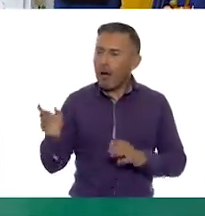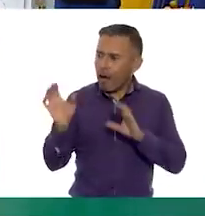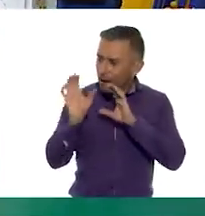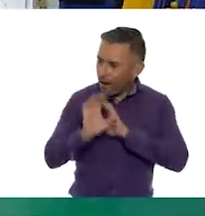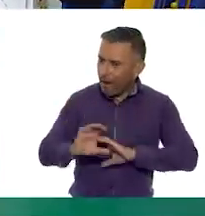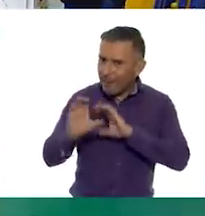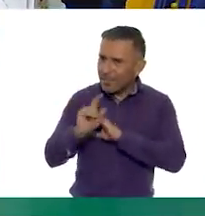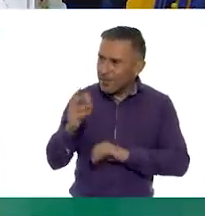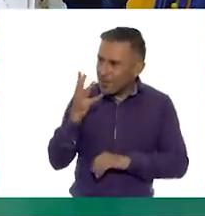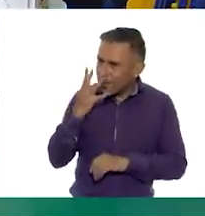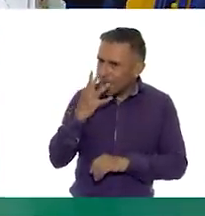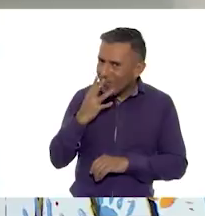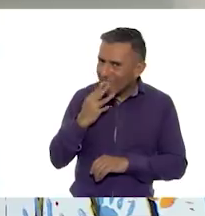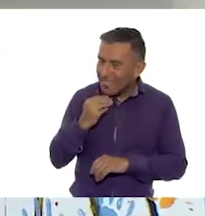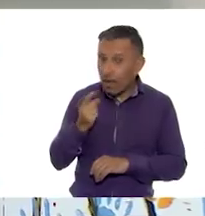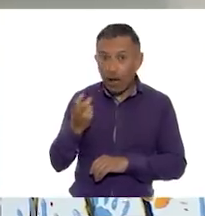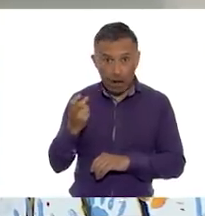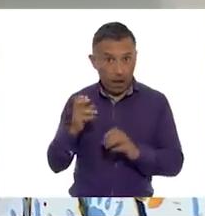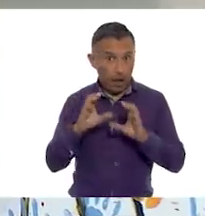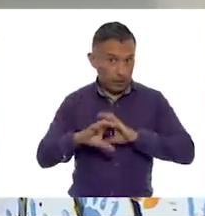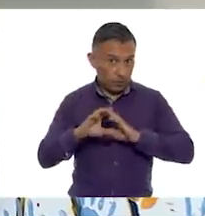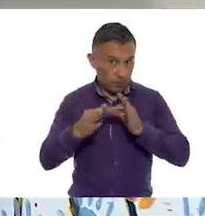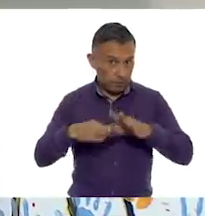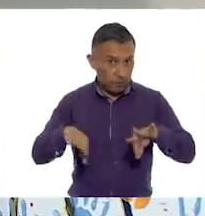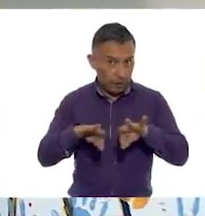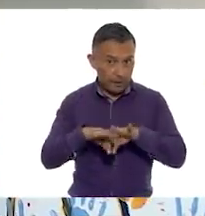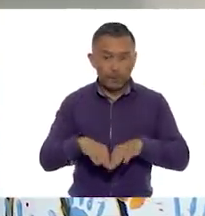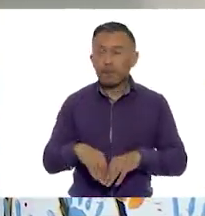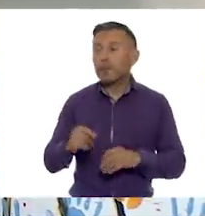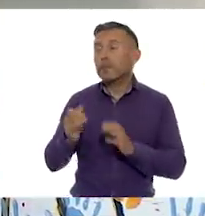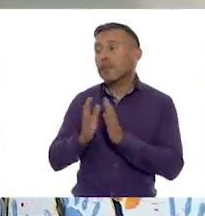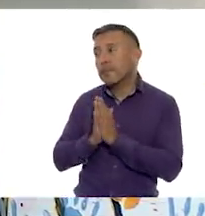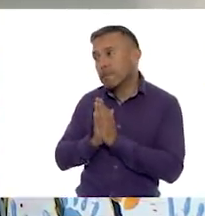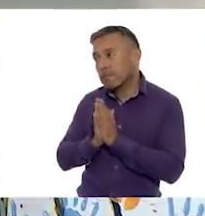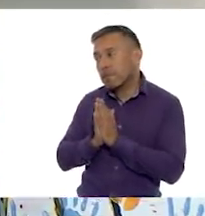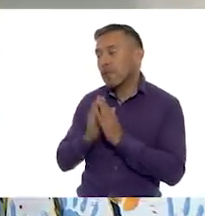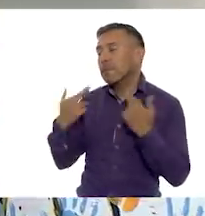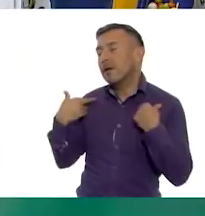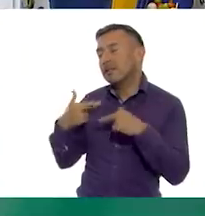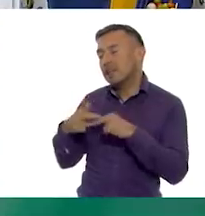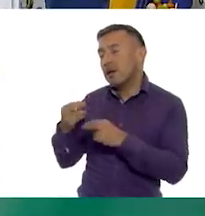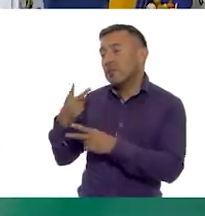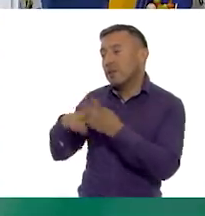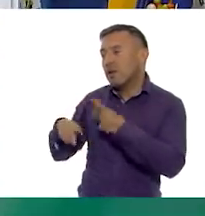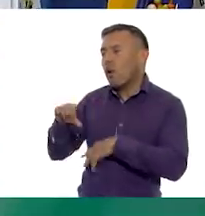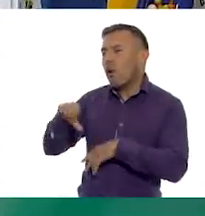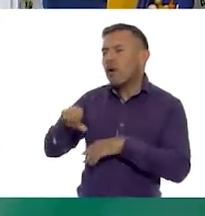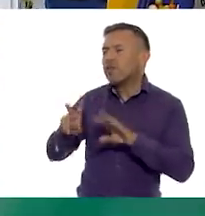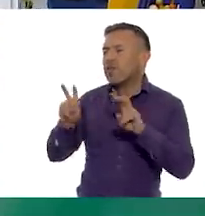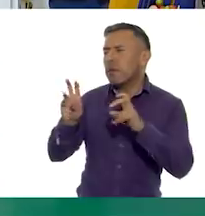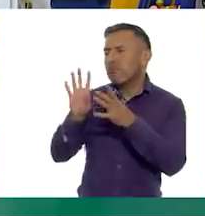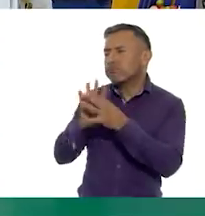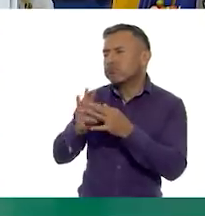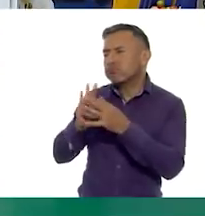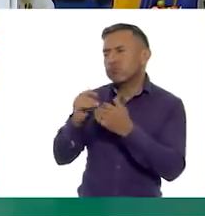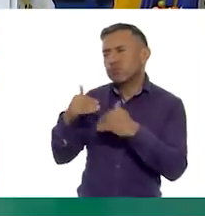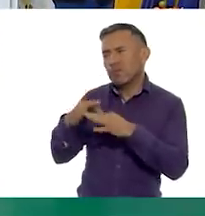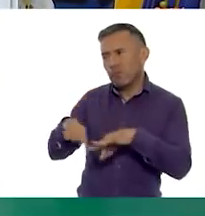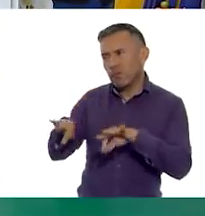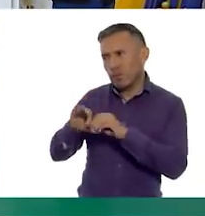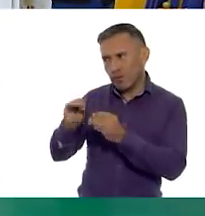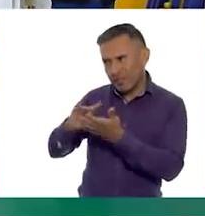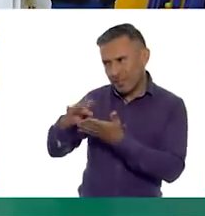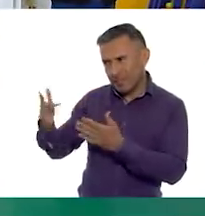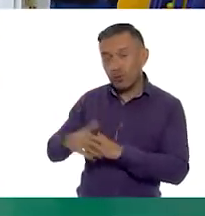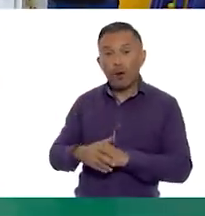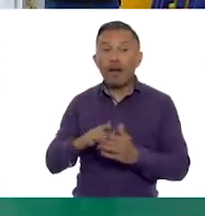cantas y qué importante esa canción! Muchas gracias, Maestra Evelyn, por venir a darnos este tema tan importante. Muchas gracias a